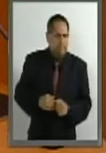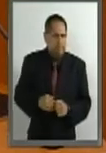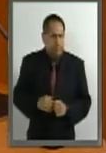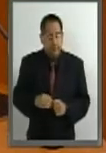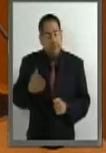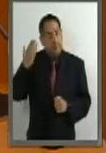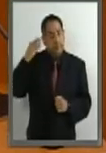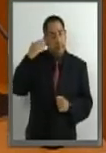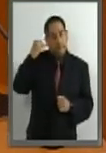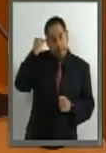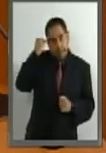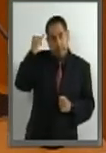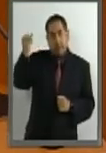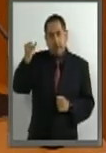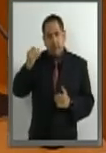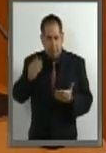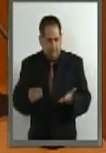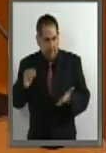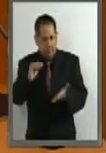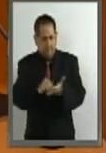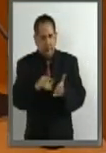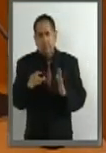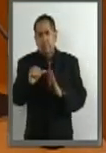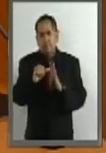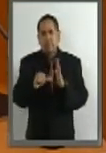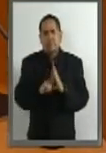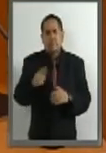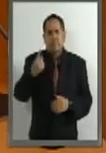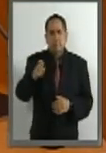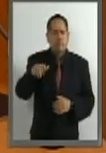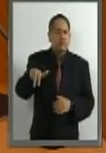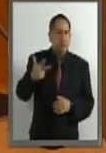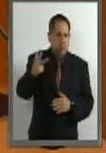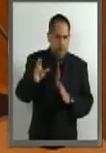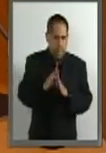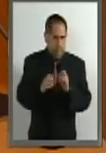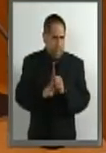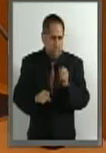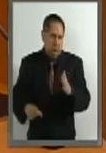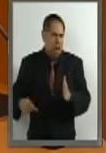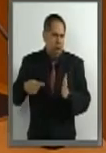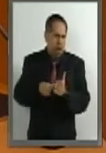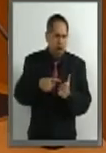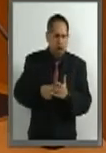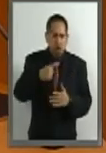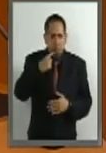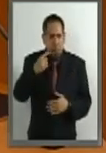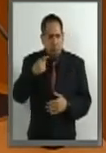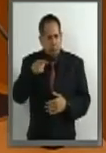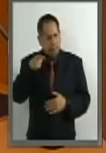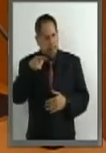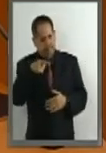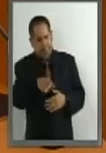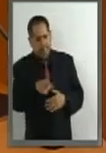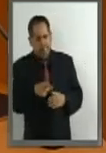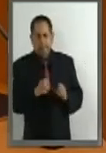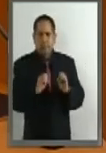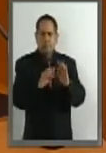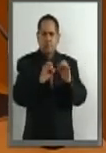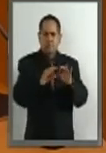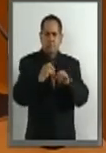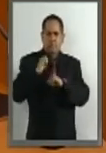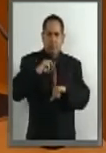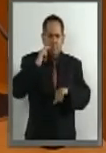entonces, como quedó establecido en el artículo 113 de la Constitución, una instancia de coordinación entre